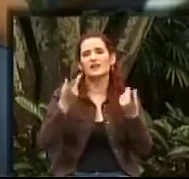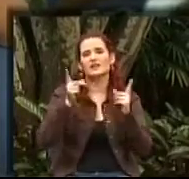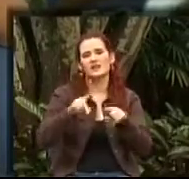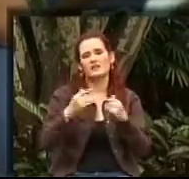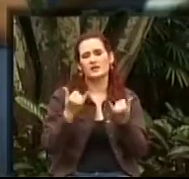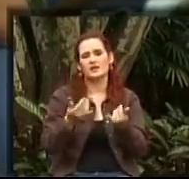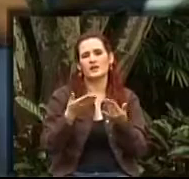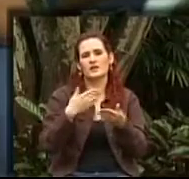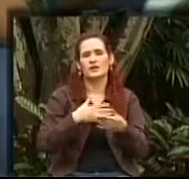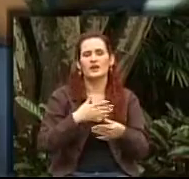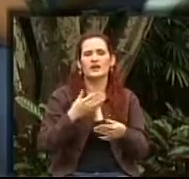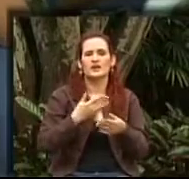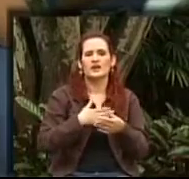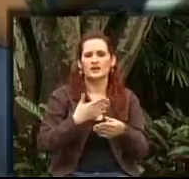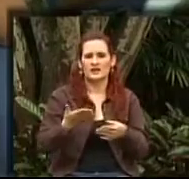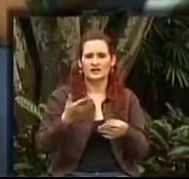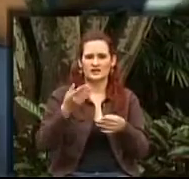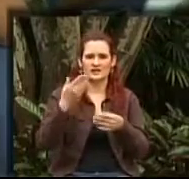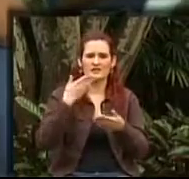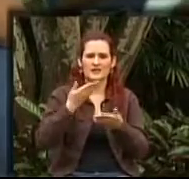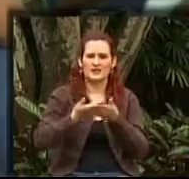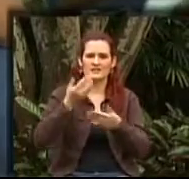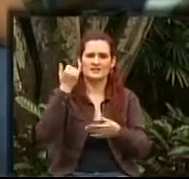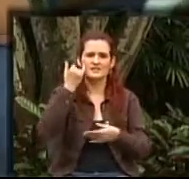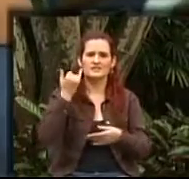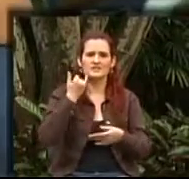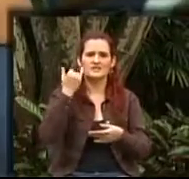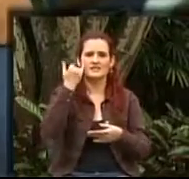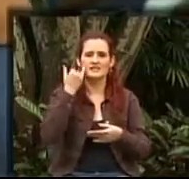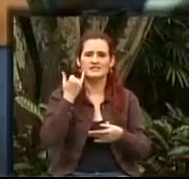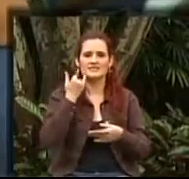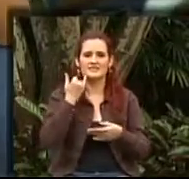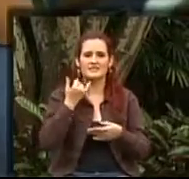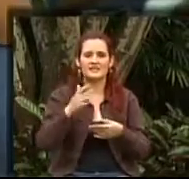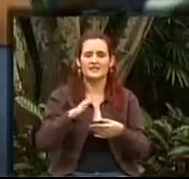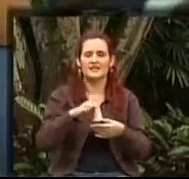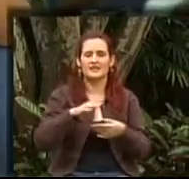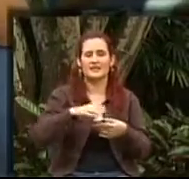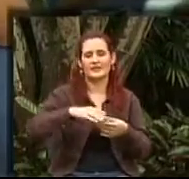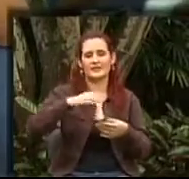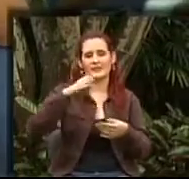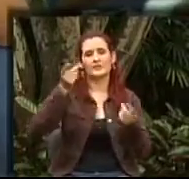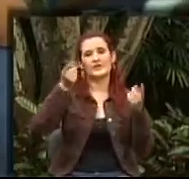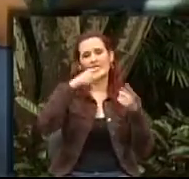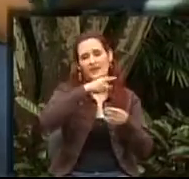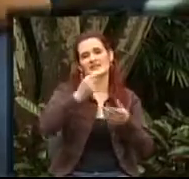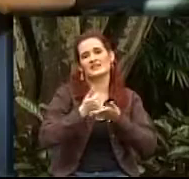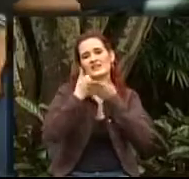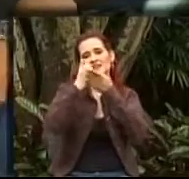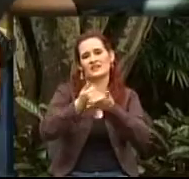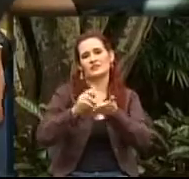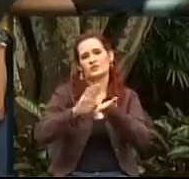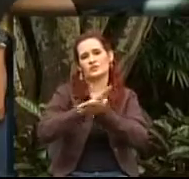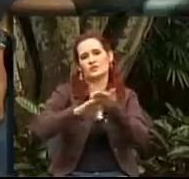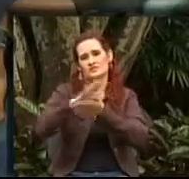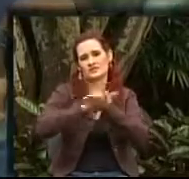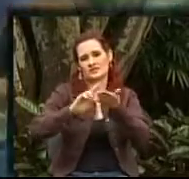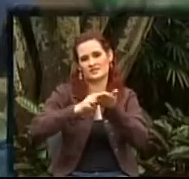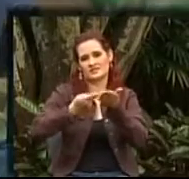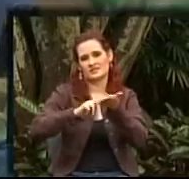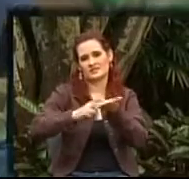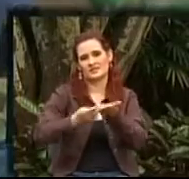que está con nosotros toda esta semana. Mil gracias. Hoy está hermosa con sus trencitas, su cabello rojo. En fin, la pausa y volvemos en segundos.